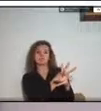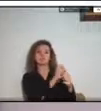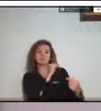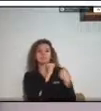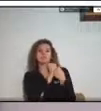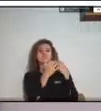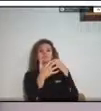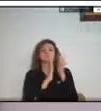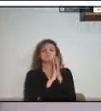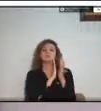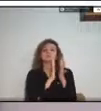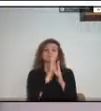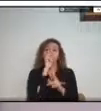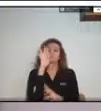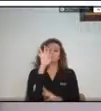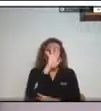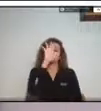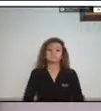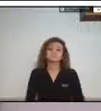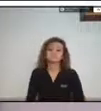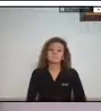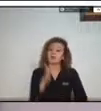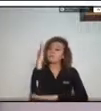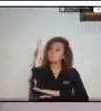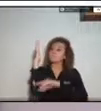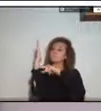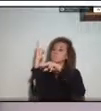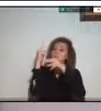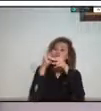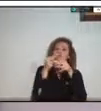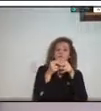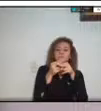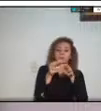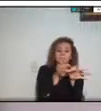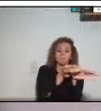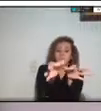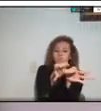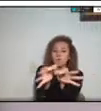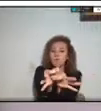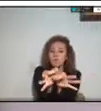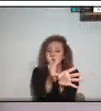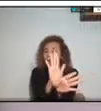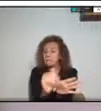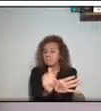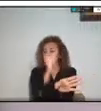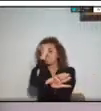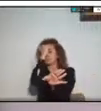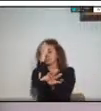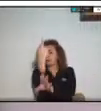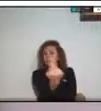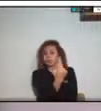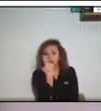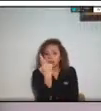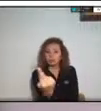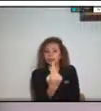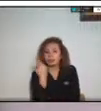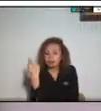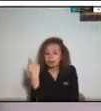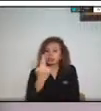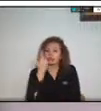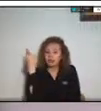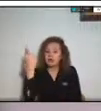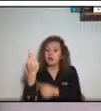su presentación priorización de municipios por frecuencia y recurrencia para el manejo por inundaciones y